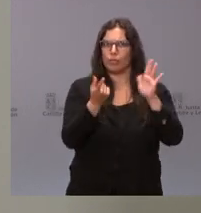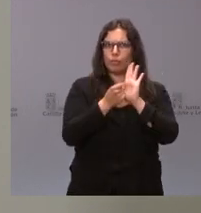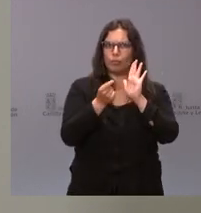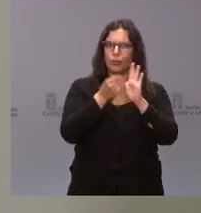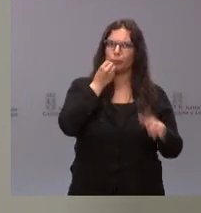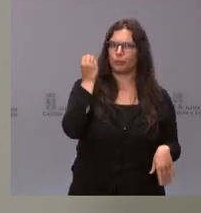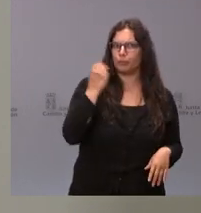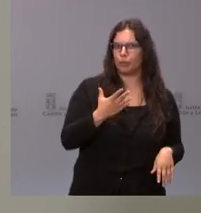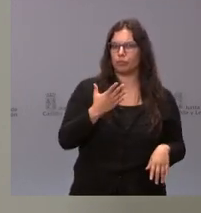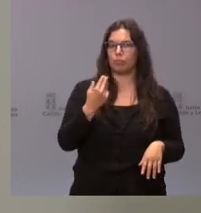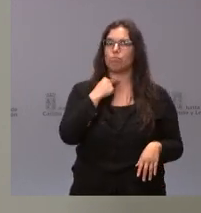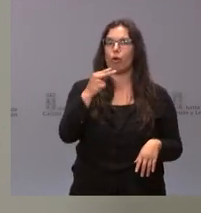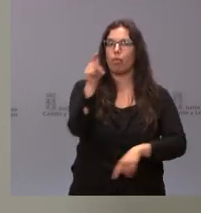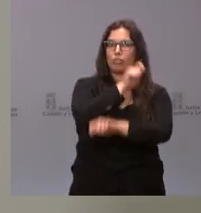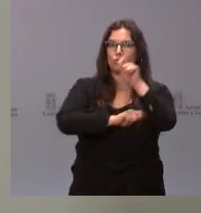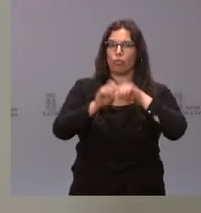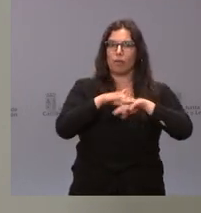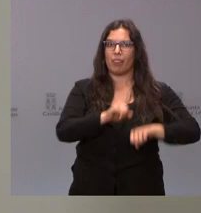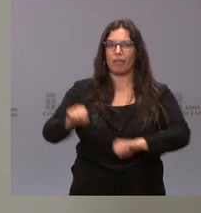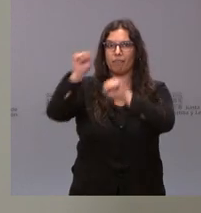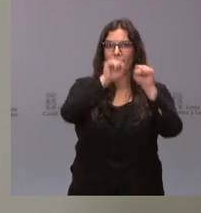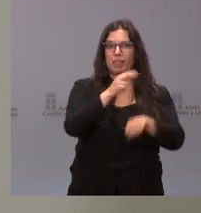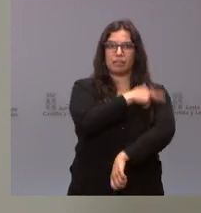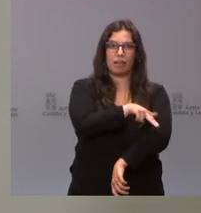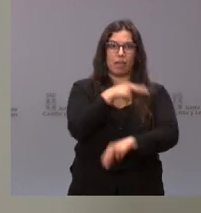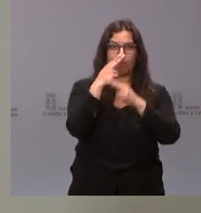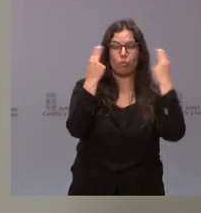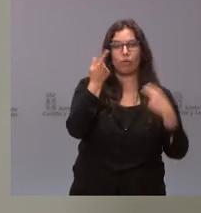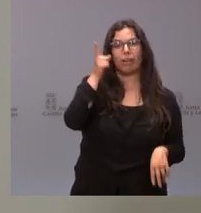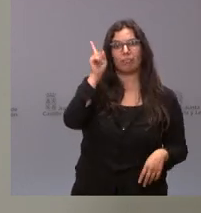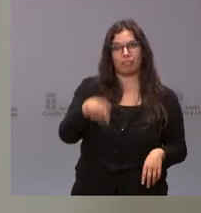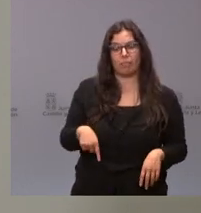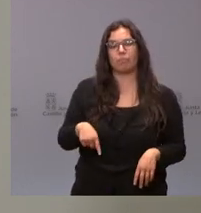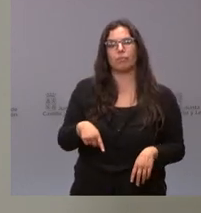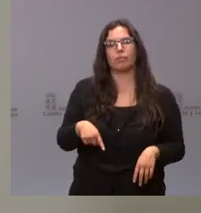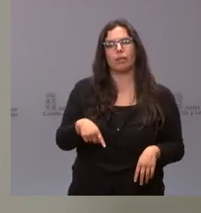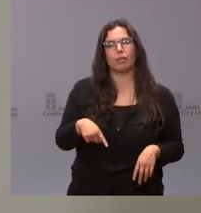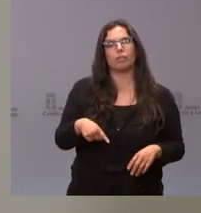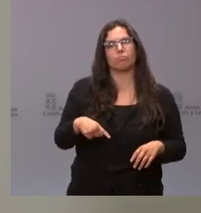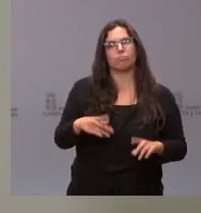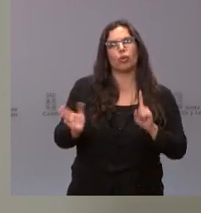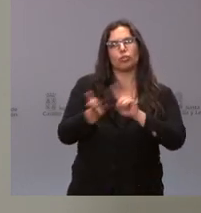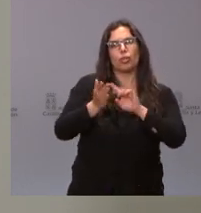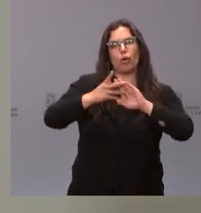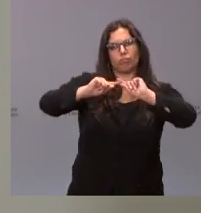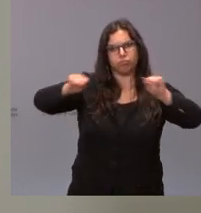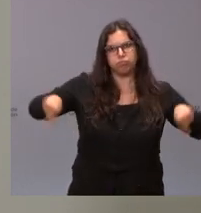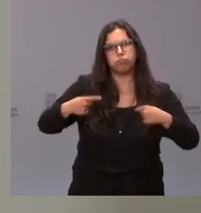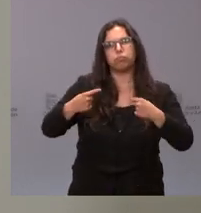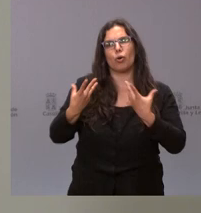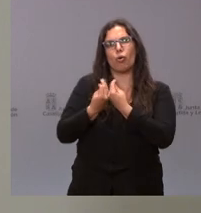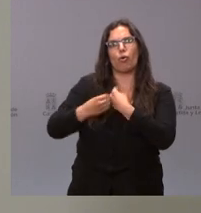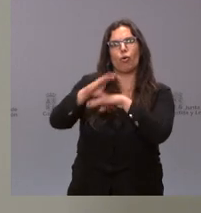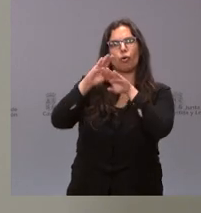por las asociaciones en defensa de la sanidad pública, y que, además, han conseguido suscribir un convenio y un acuerdo con la